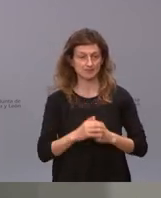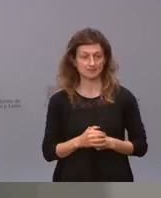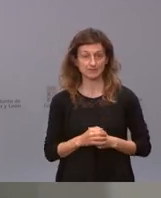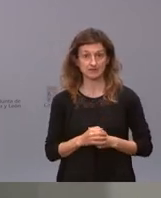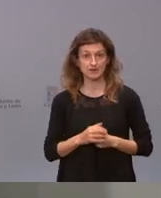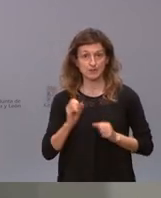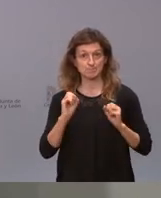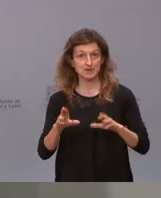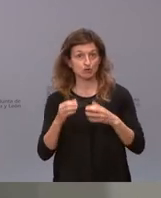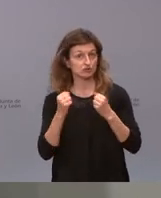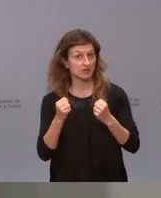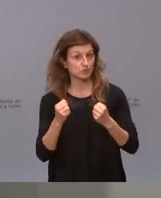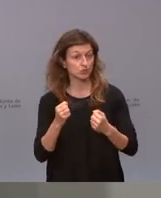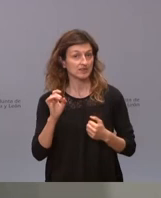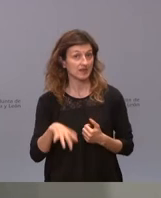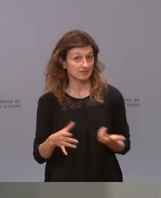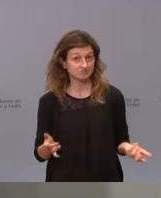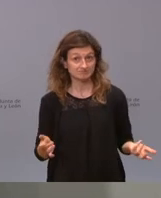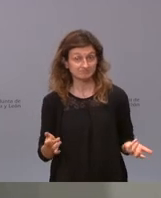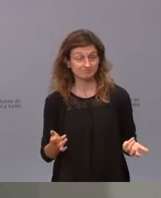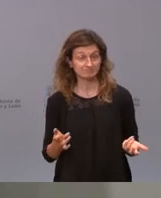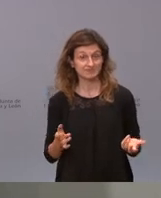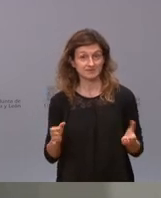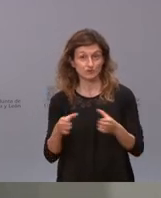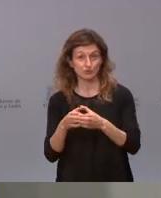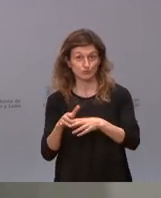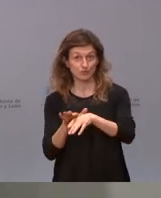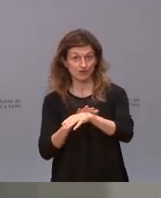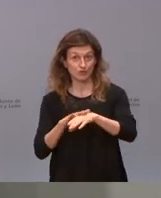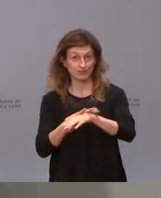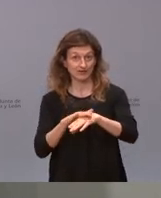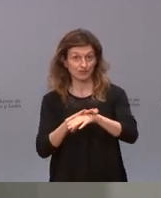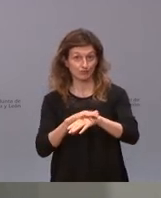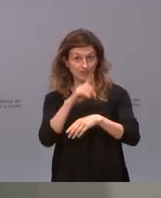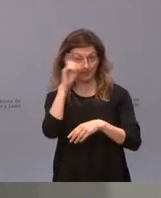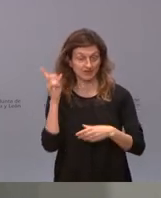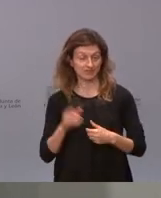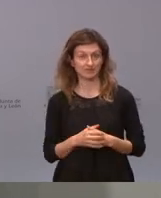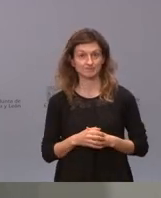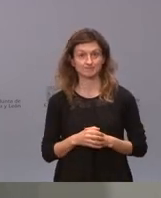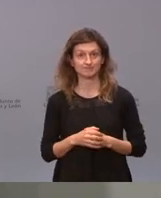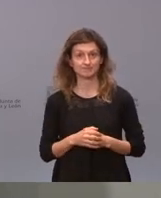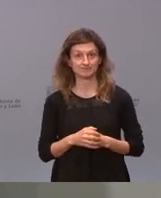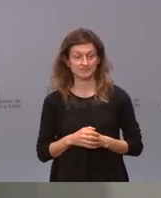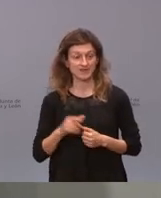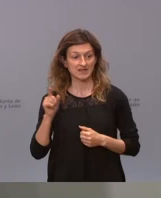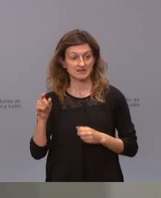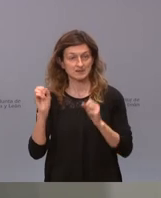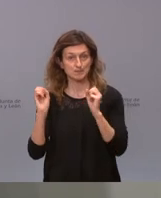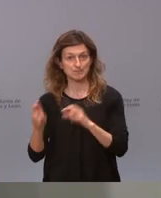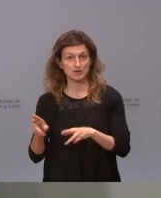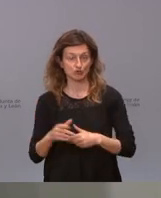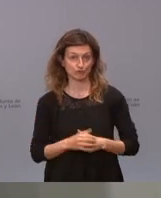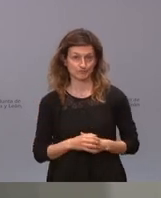poco peor de salud es el partido del gobierno central ese anda un poquito peor de